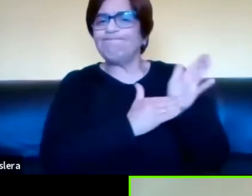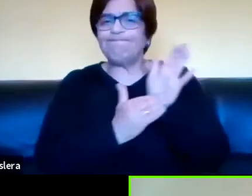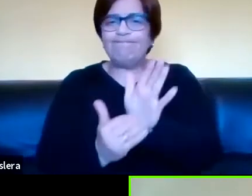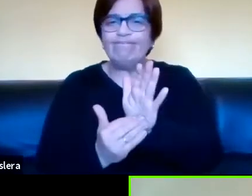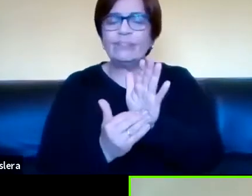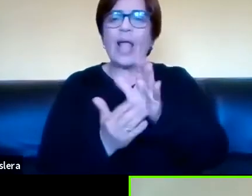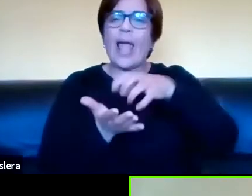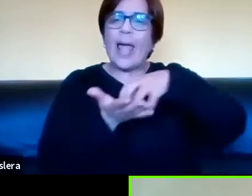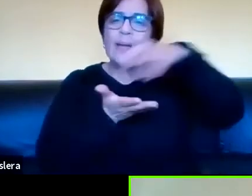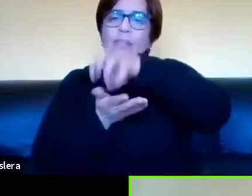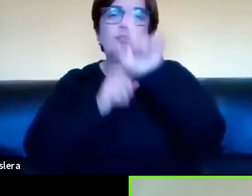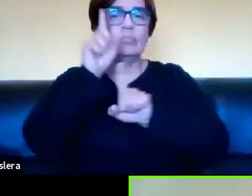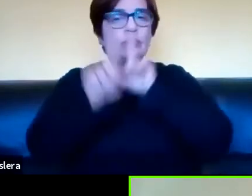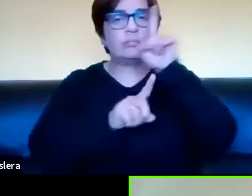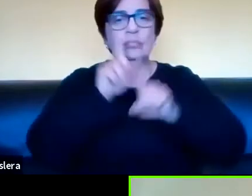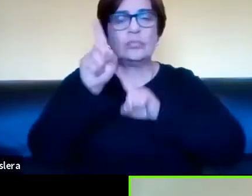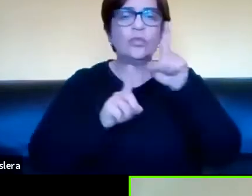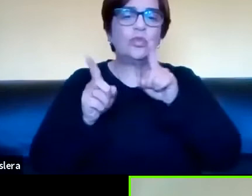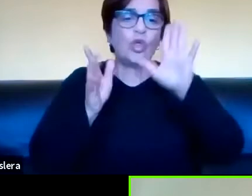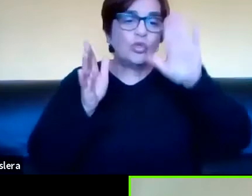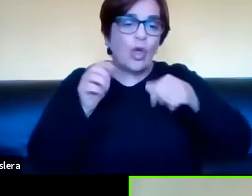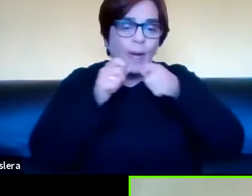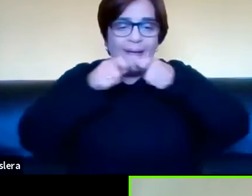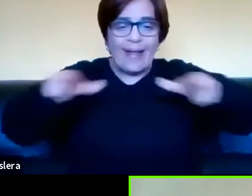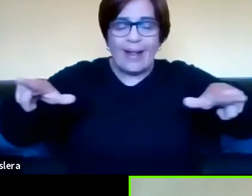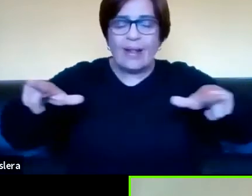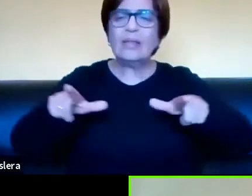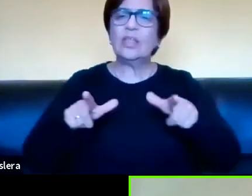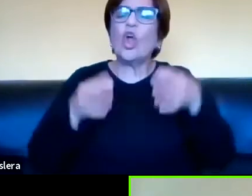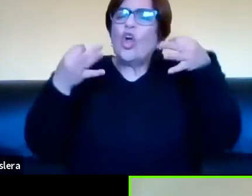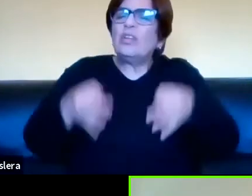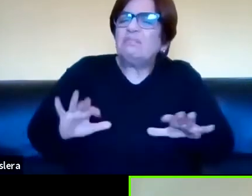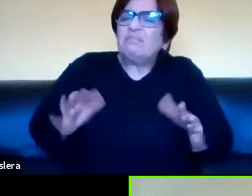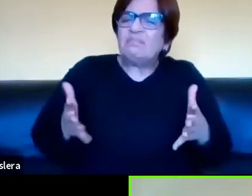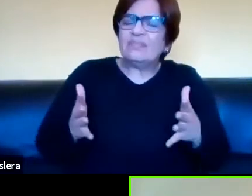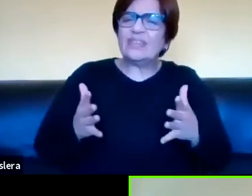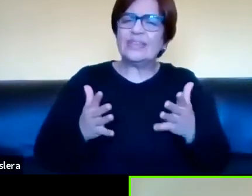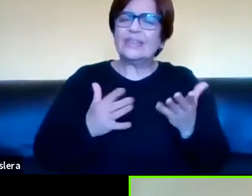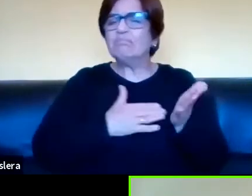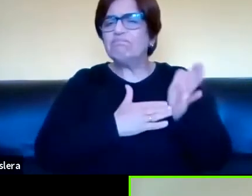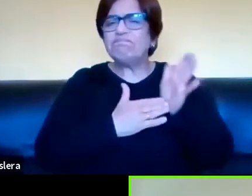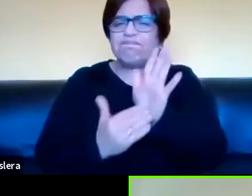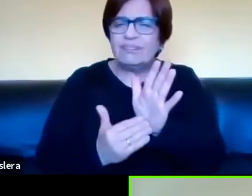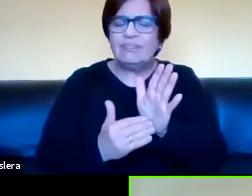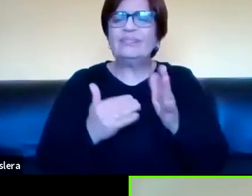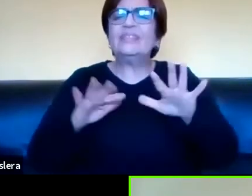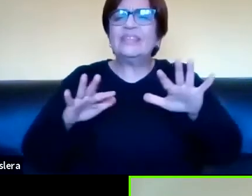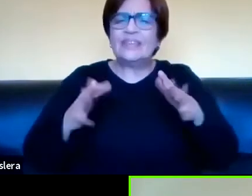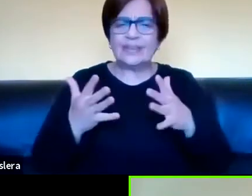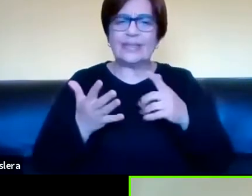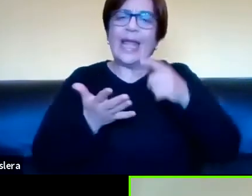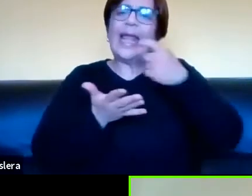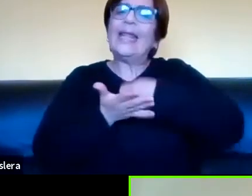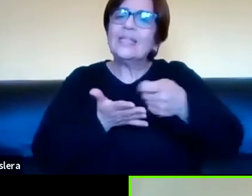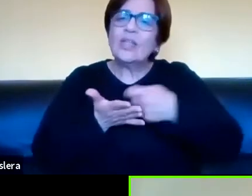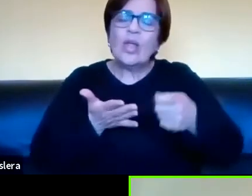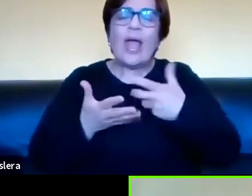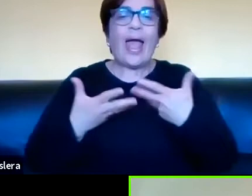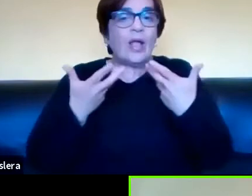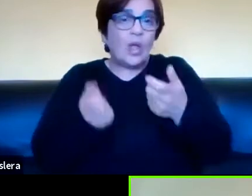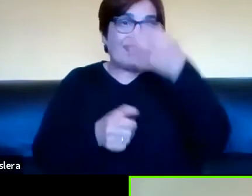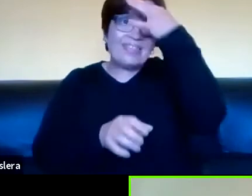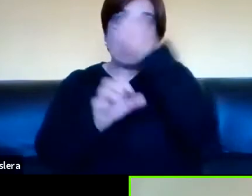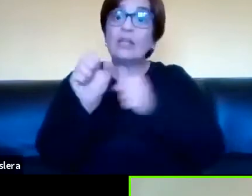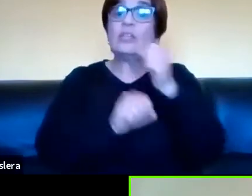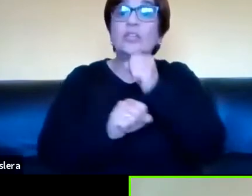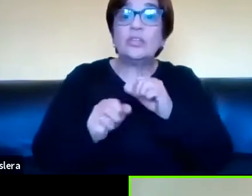aspectos que tienen que ver con la lengua. ¿Qué concretamente es lo que potencia la escritura? Bueno, la escritura, como tecnología, lo